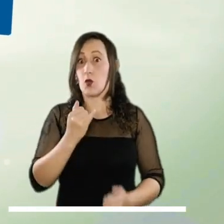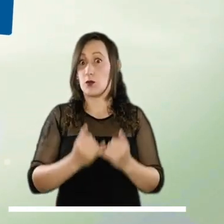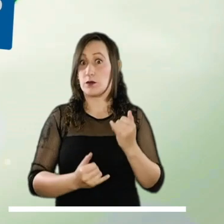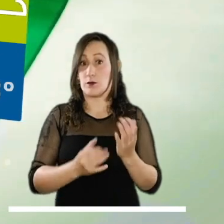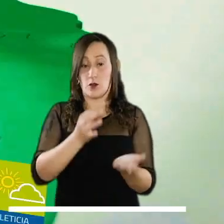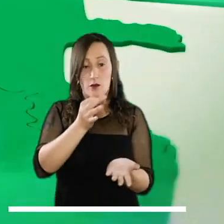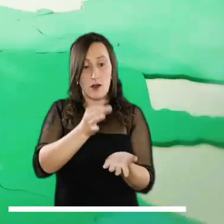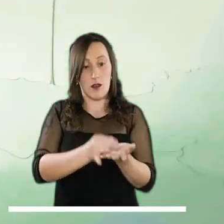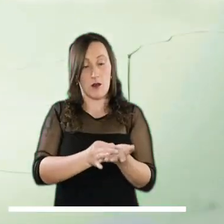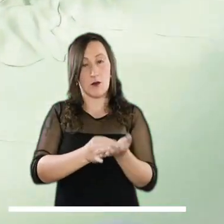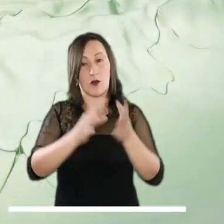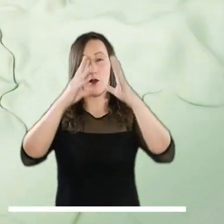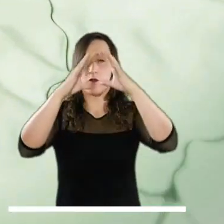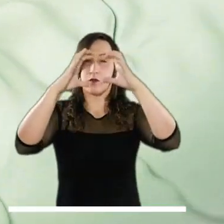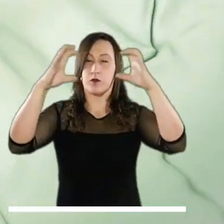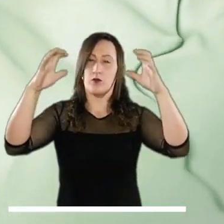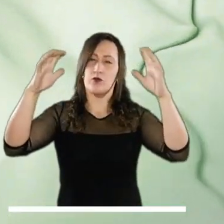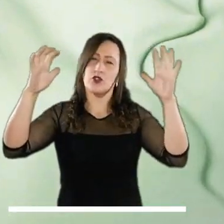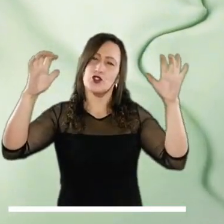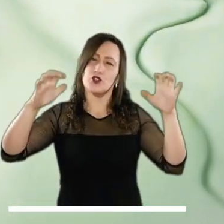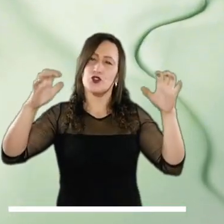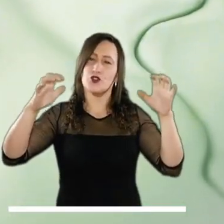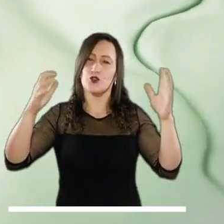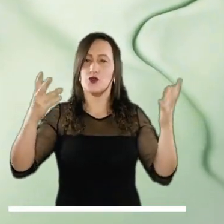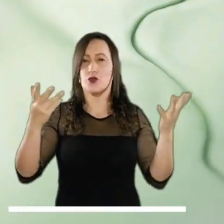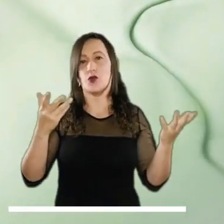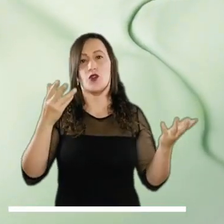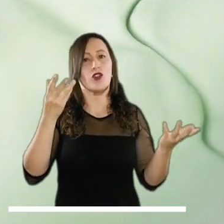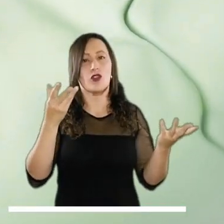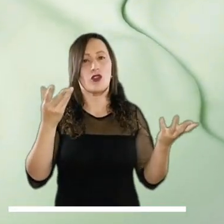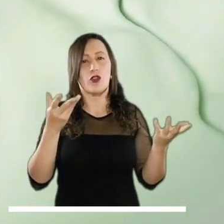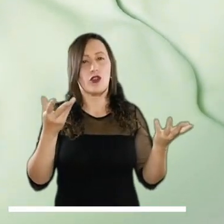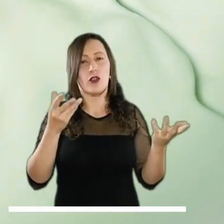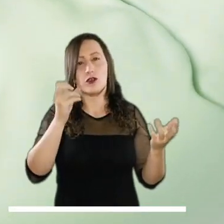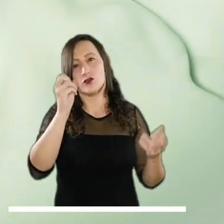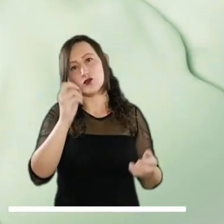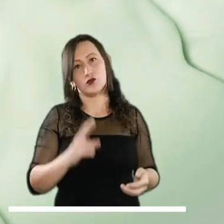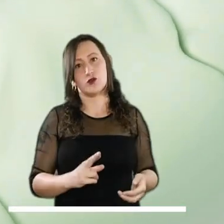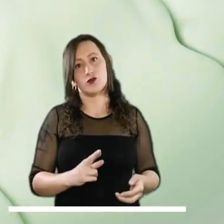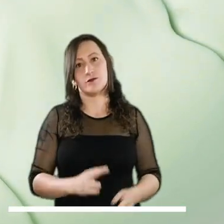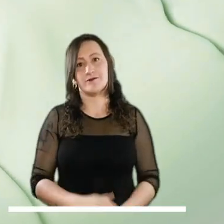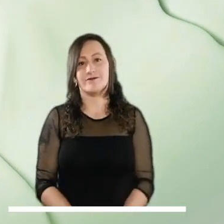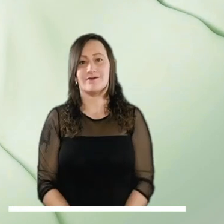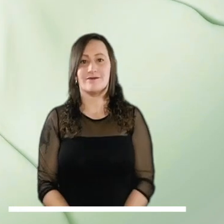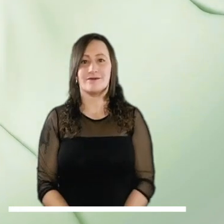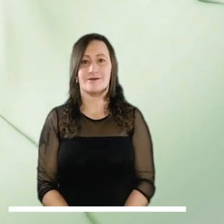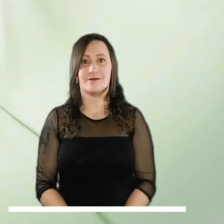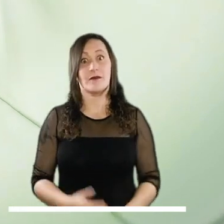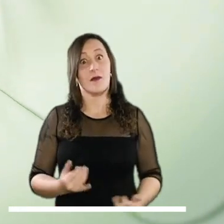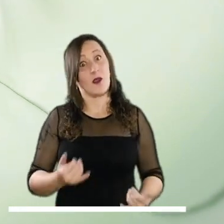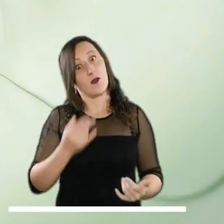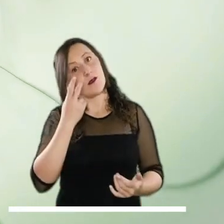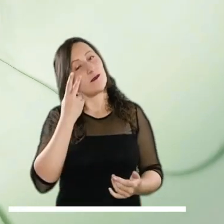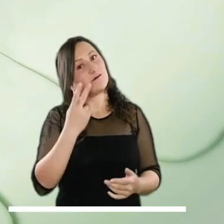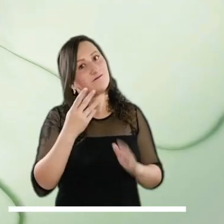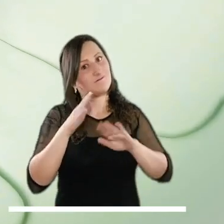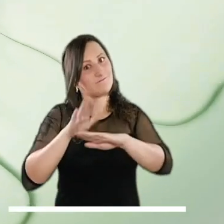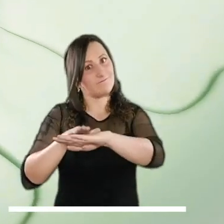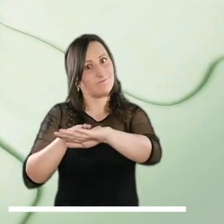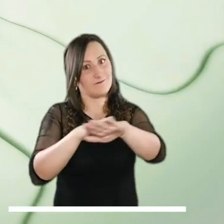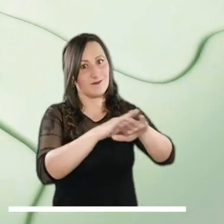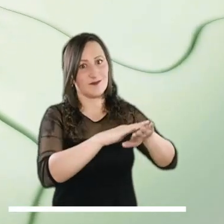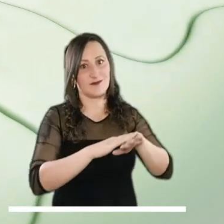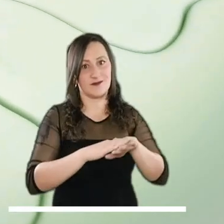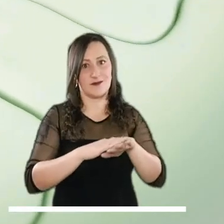Baupés. Por último, en la capital del país se calcula un cielo parcialmente cubierto con posibles lluvias suaves al sur de la ciudad.